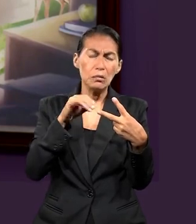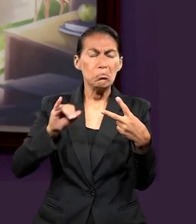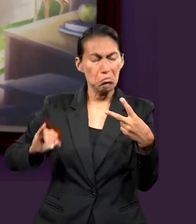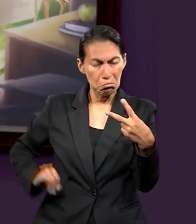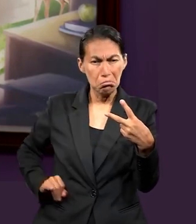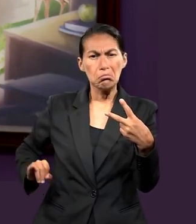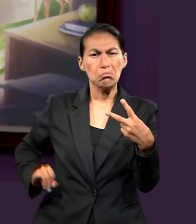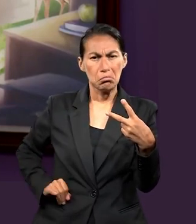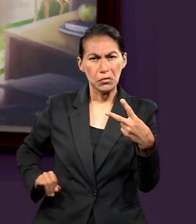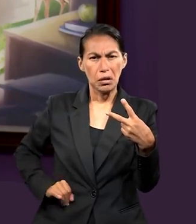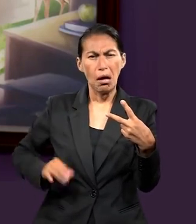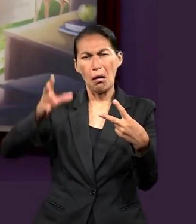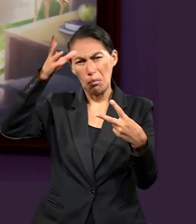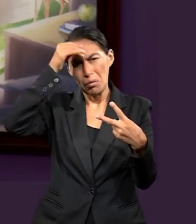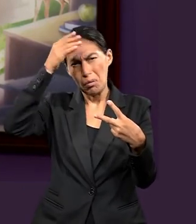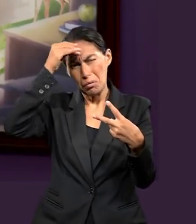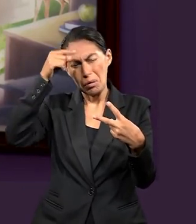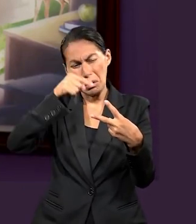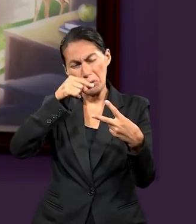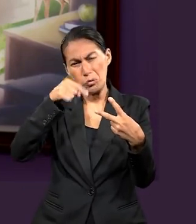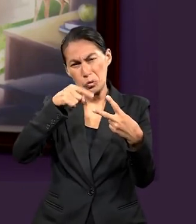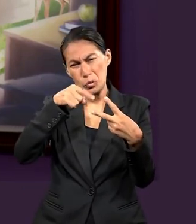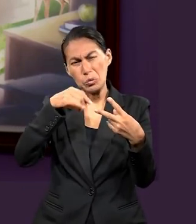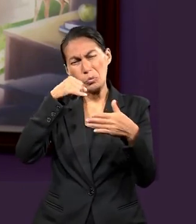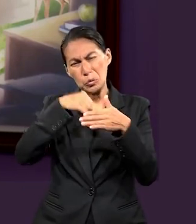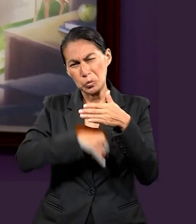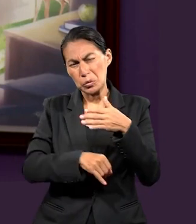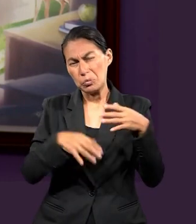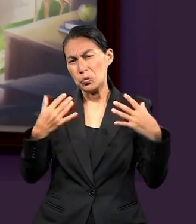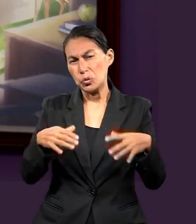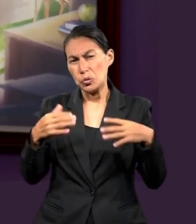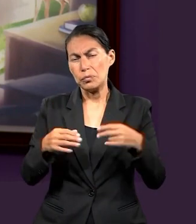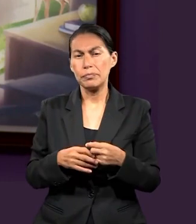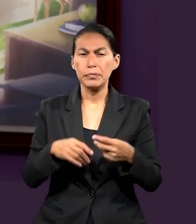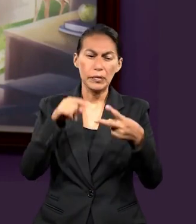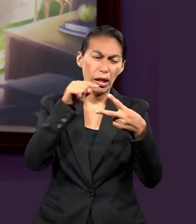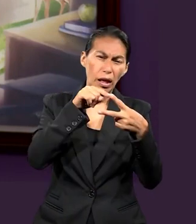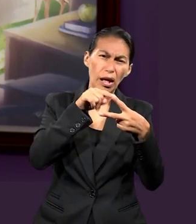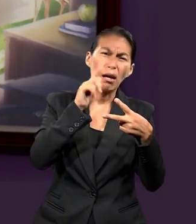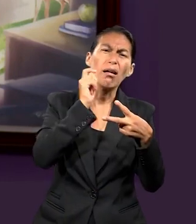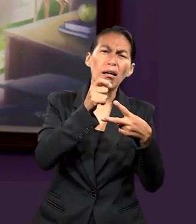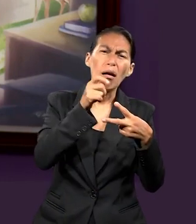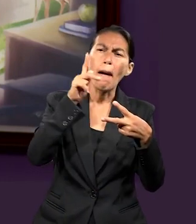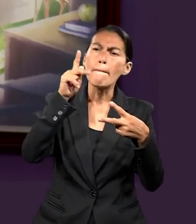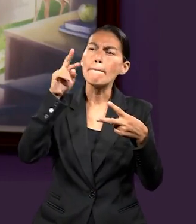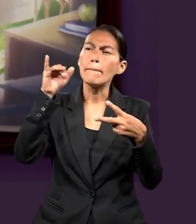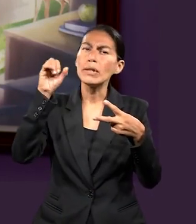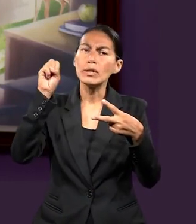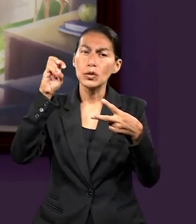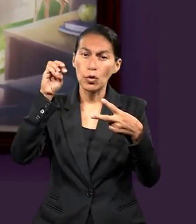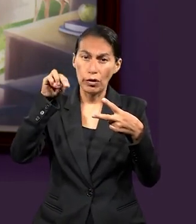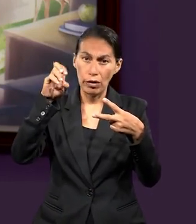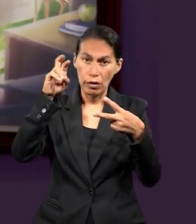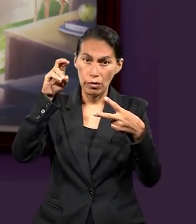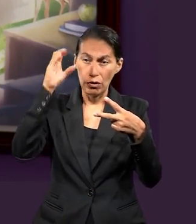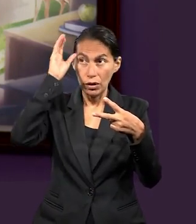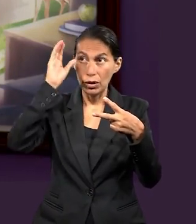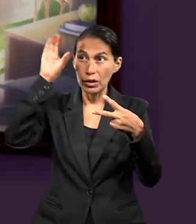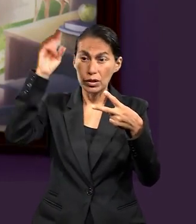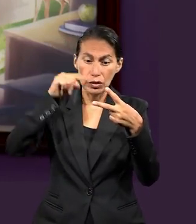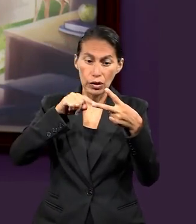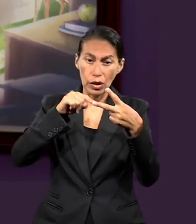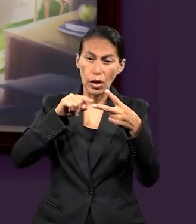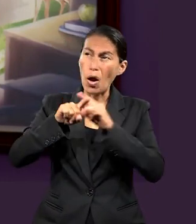más y se me hacen bastante interesantes. Y creo que podemos profundizar en esas dos ideas. En la idea de un prisionero de Cristo y la idea de